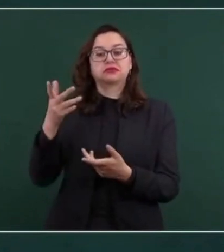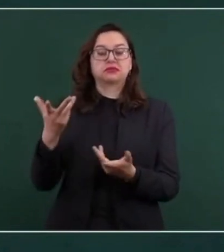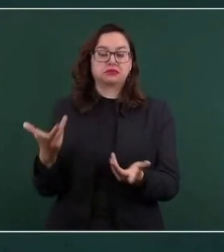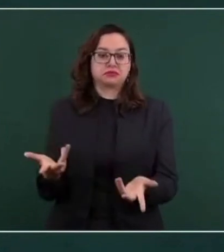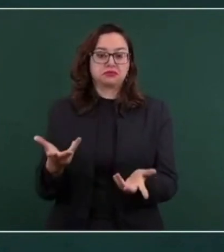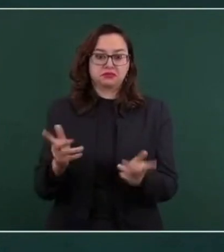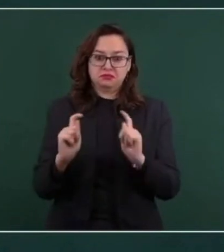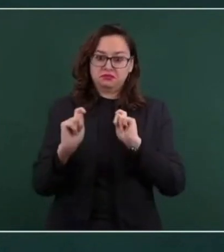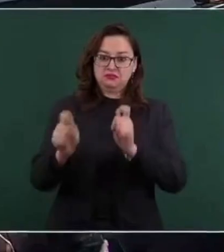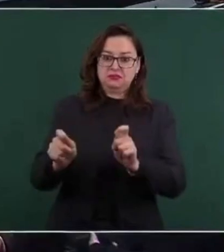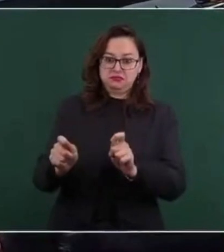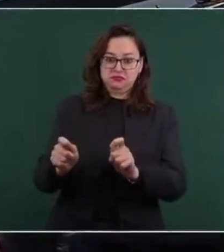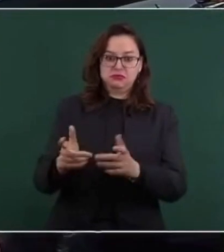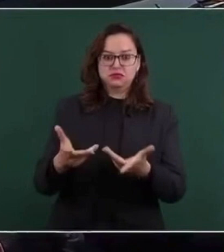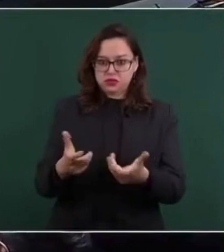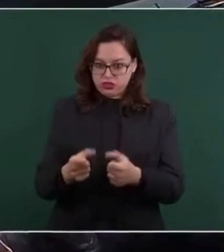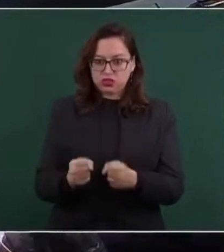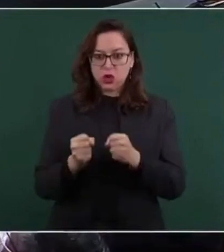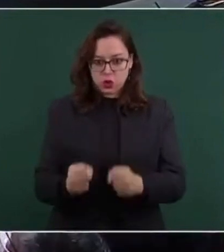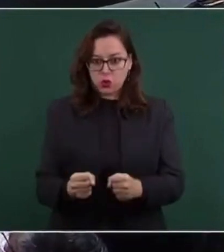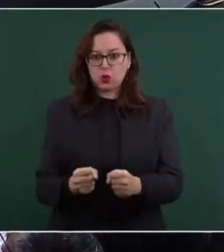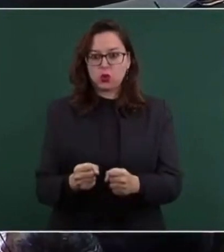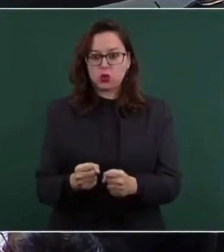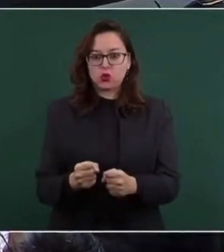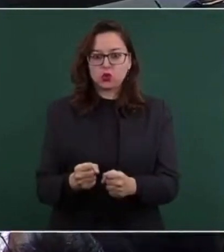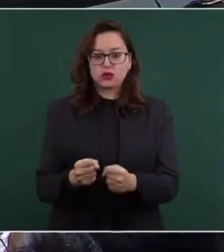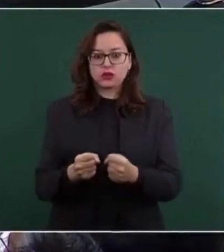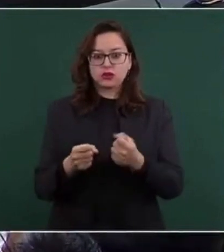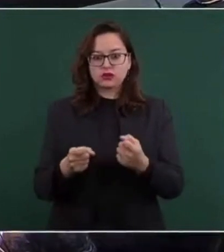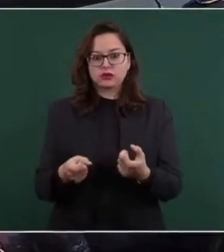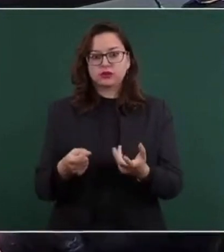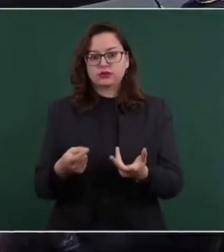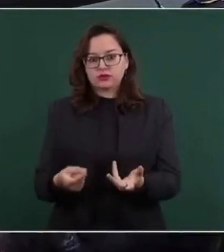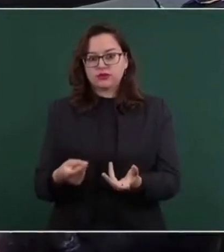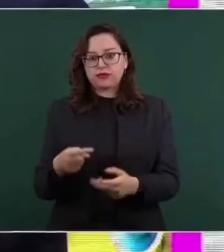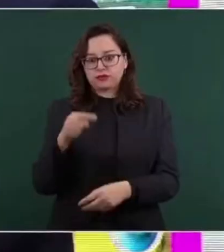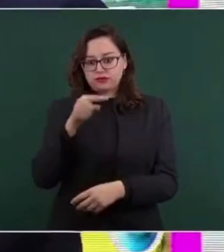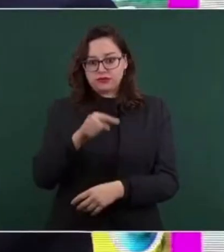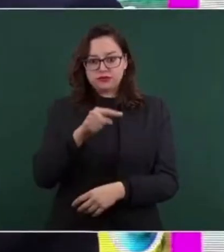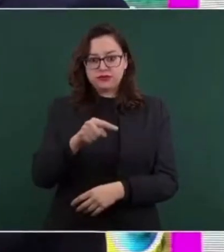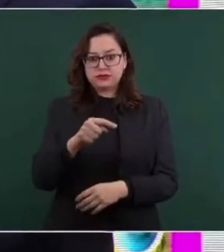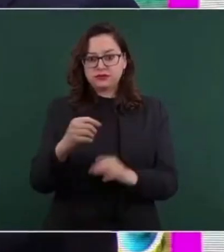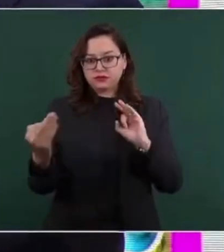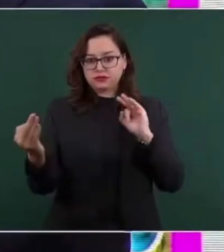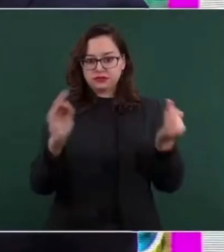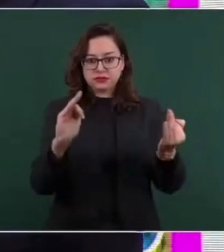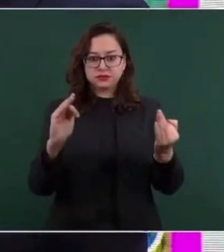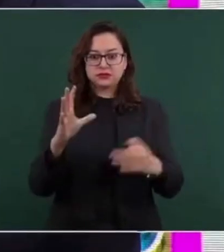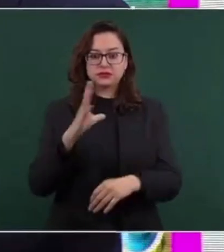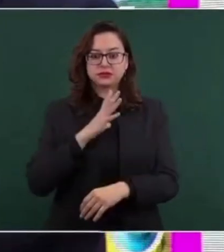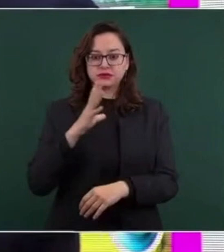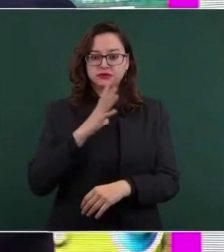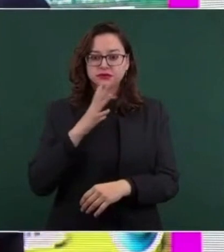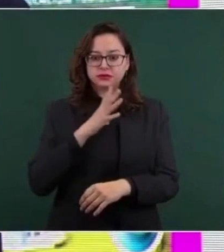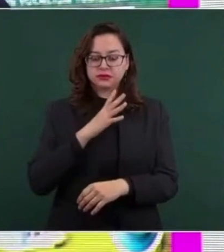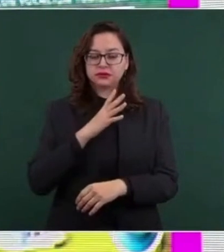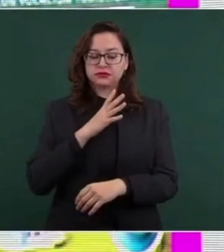porque ahí hay una base naval